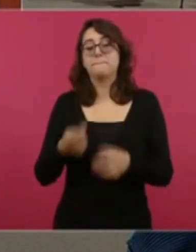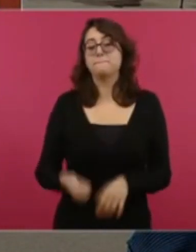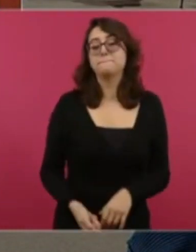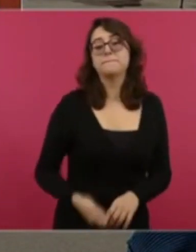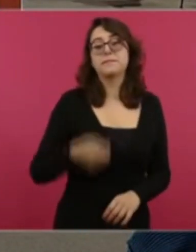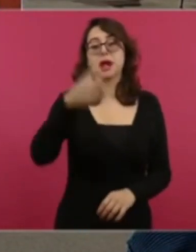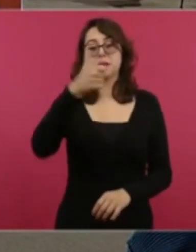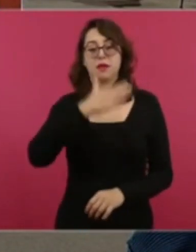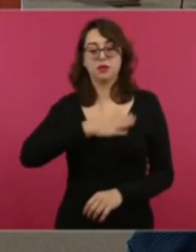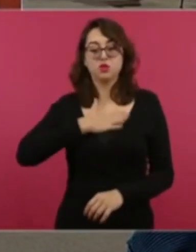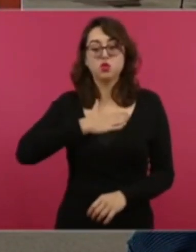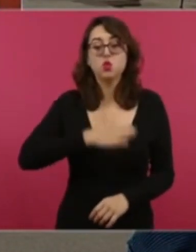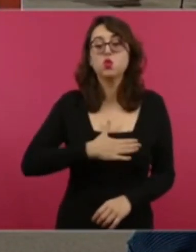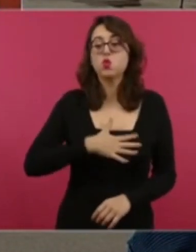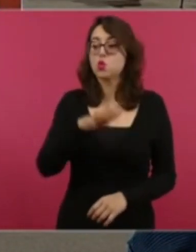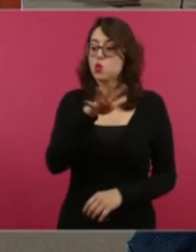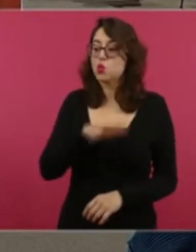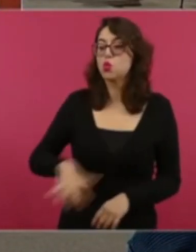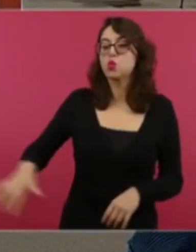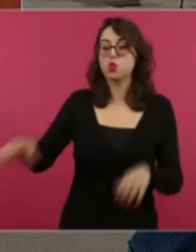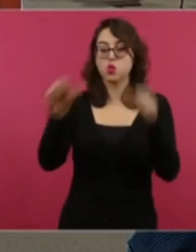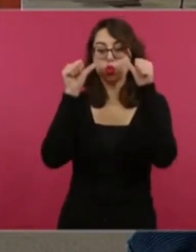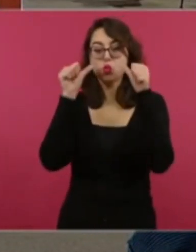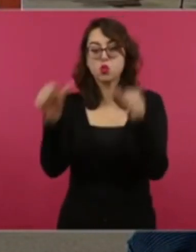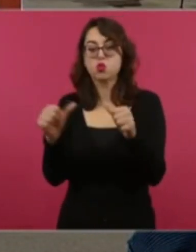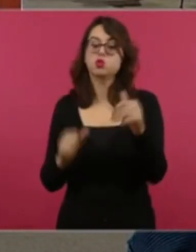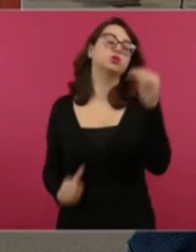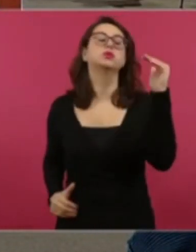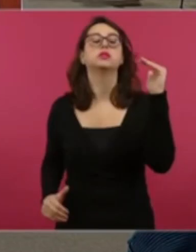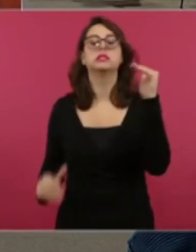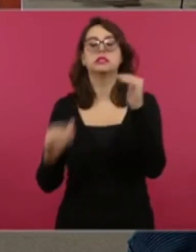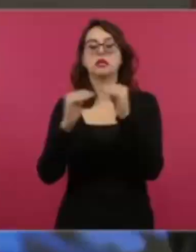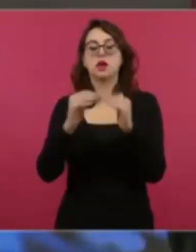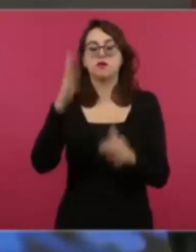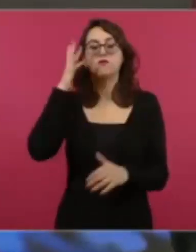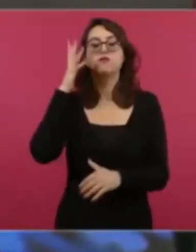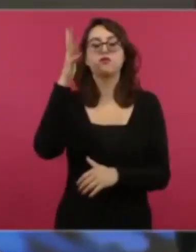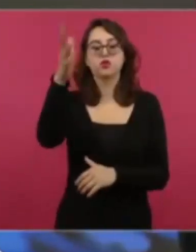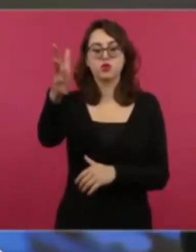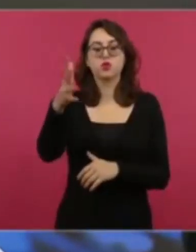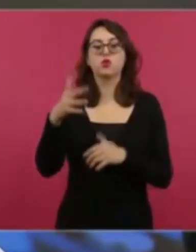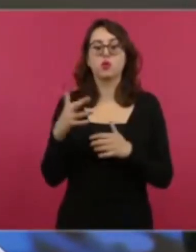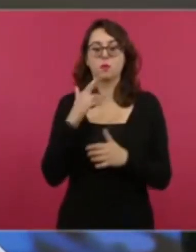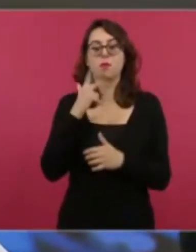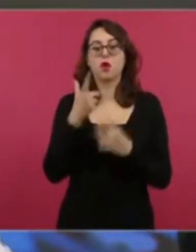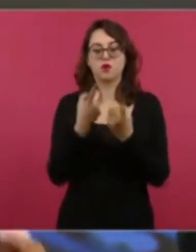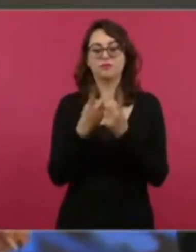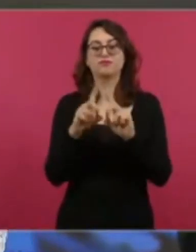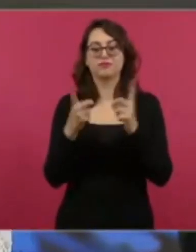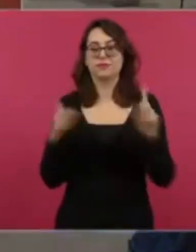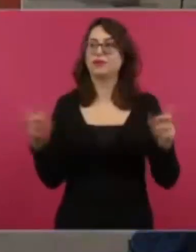las vías de la transformación a un futuro mejor, al futuro de una prosperidad compartida. Muchas gracias.